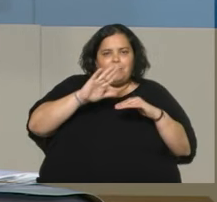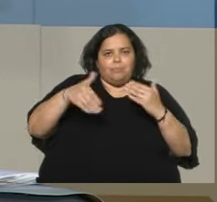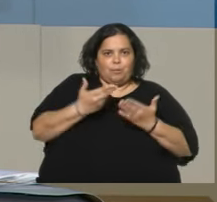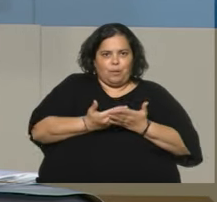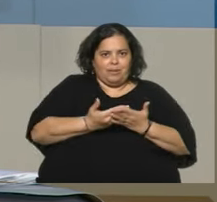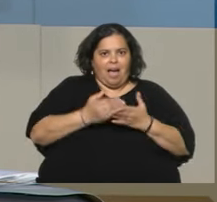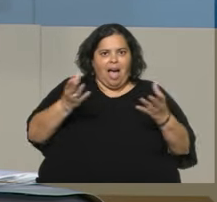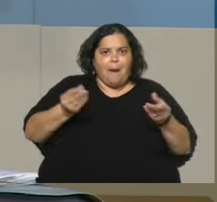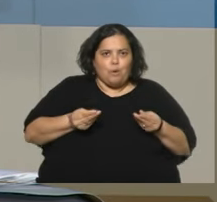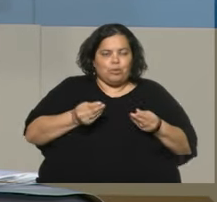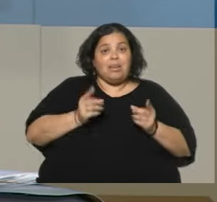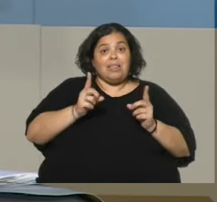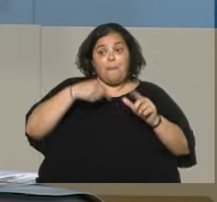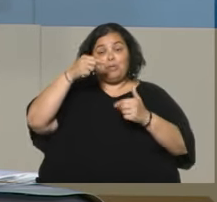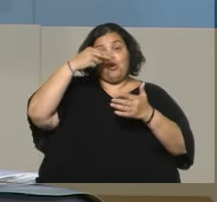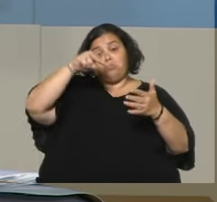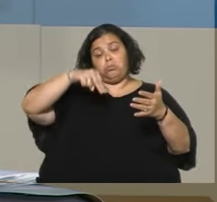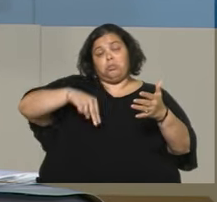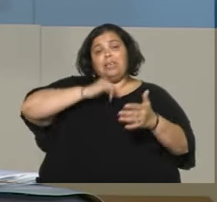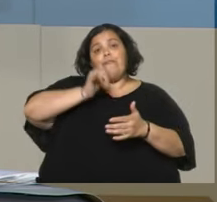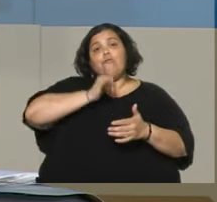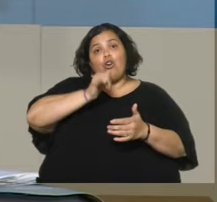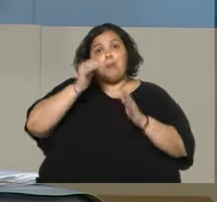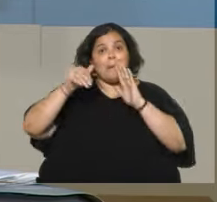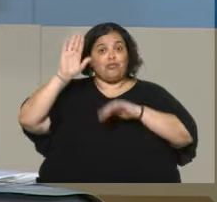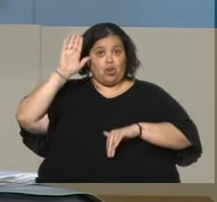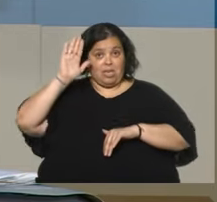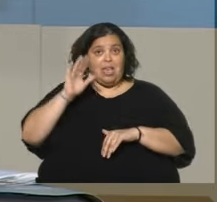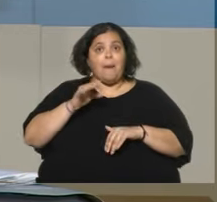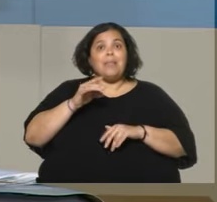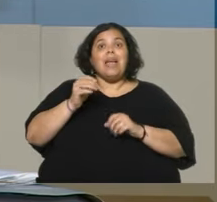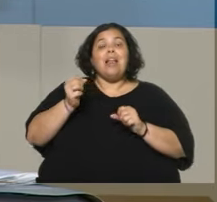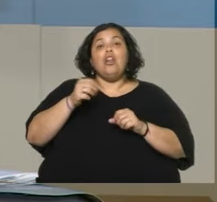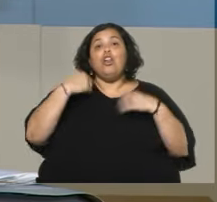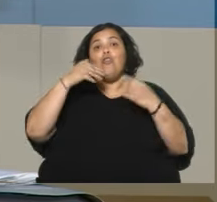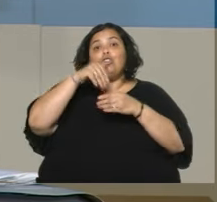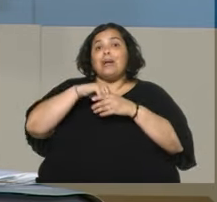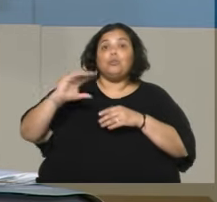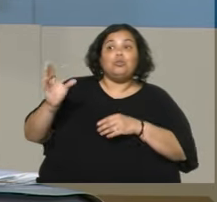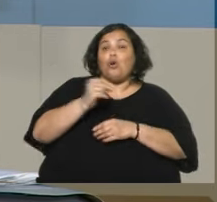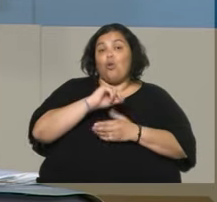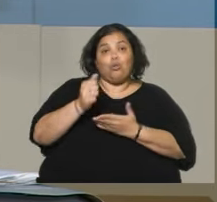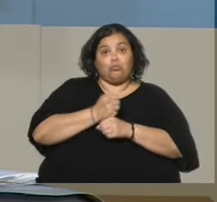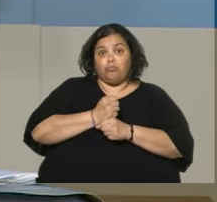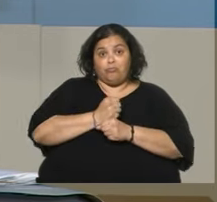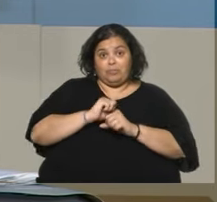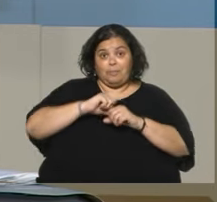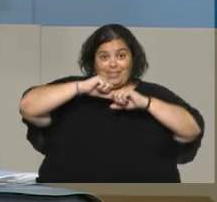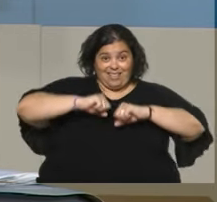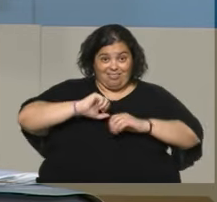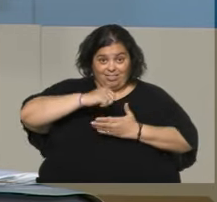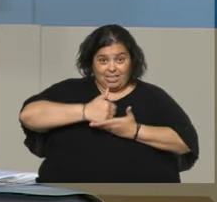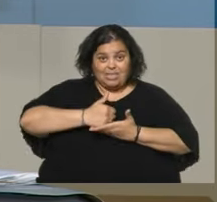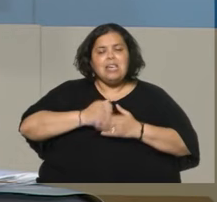Y yo me tocó leer el informe en mayoría, porque en la comisión lo votamos por unanimidad de los presentes, y lo